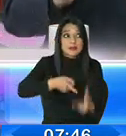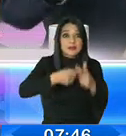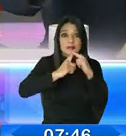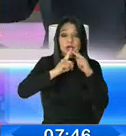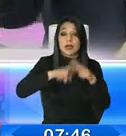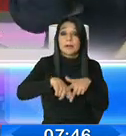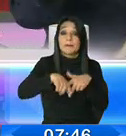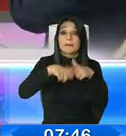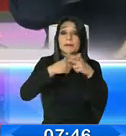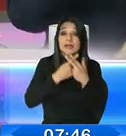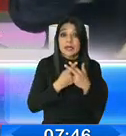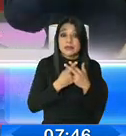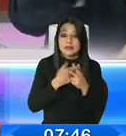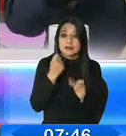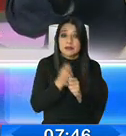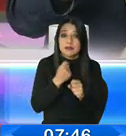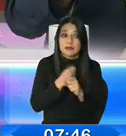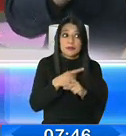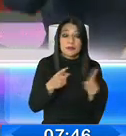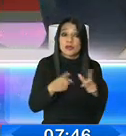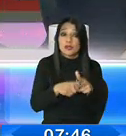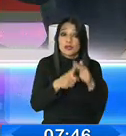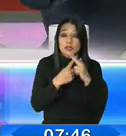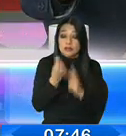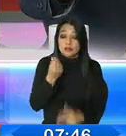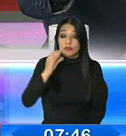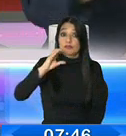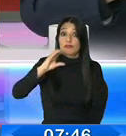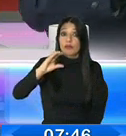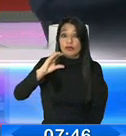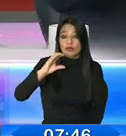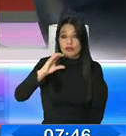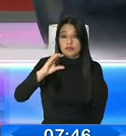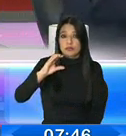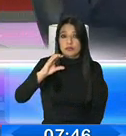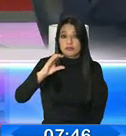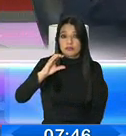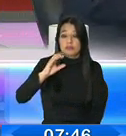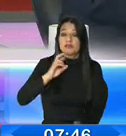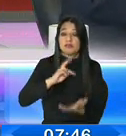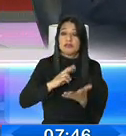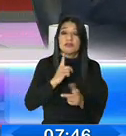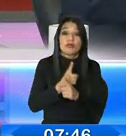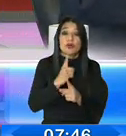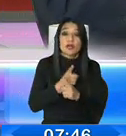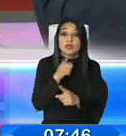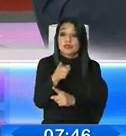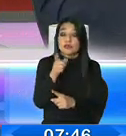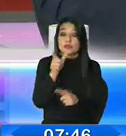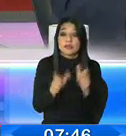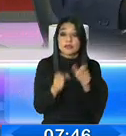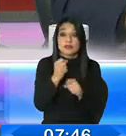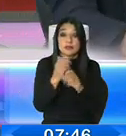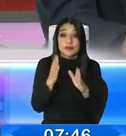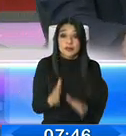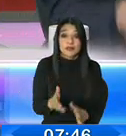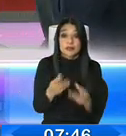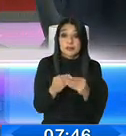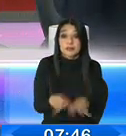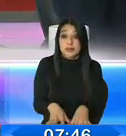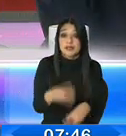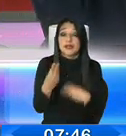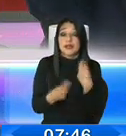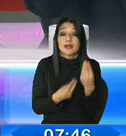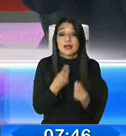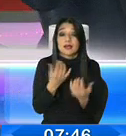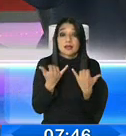comenzar la acción. Pero si el dinero no es mucho, por eso vuelvo y digo, la producción de los desempleados, ¿cuánto va a ser? Si hoy por